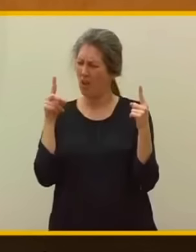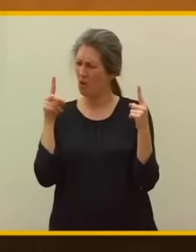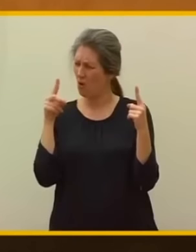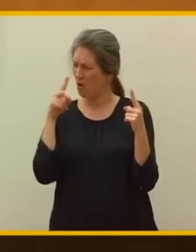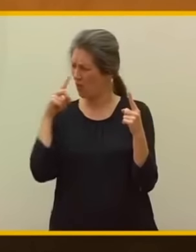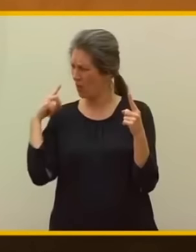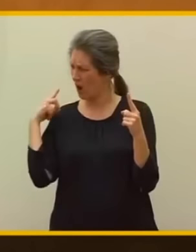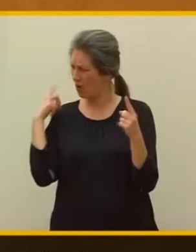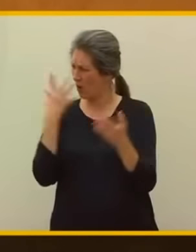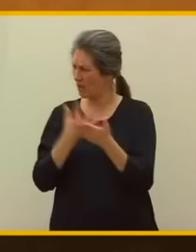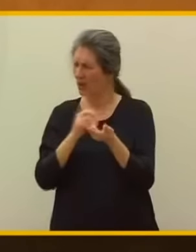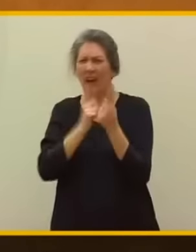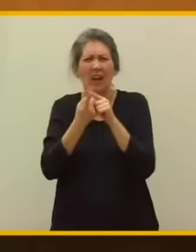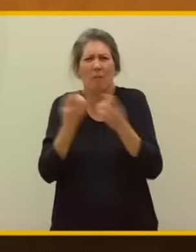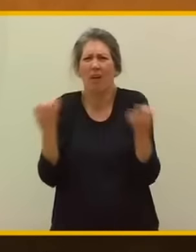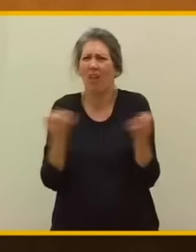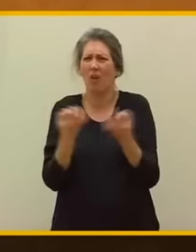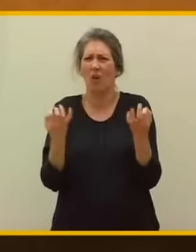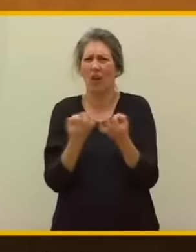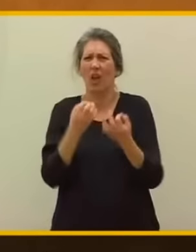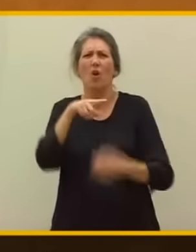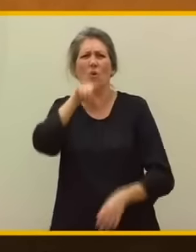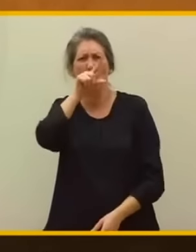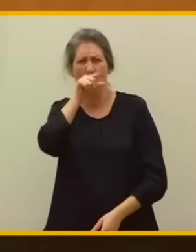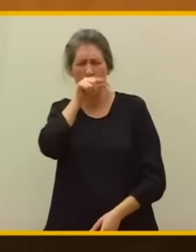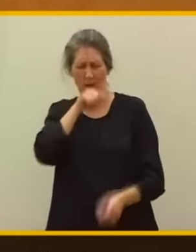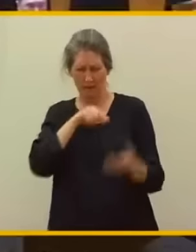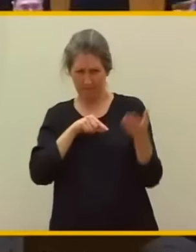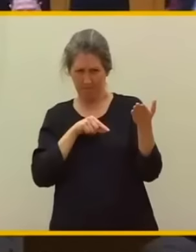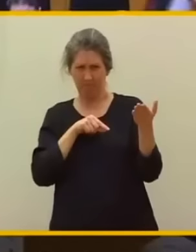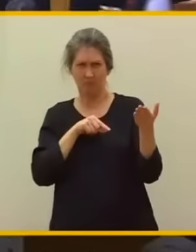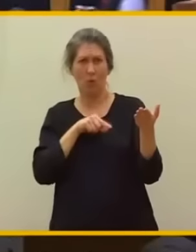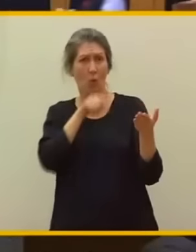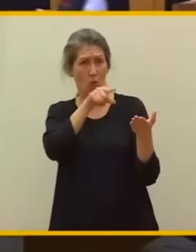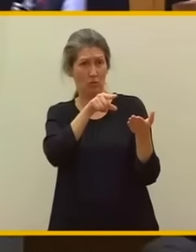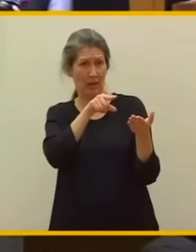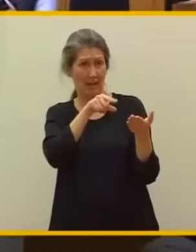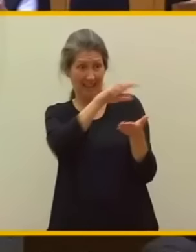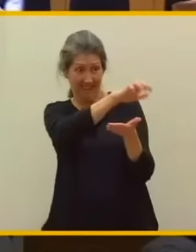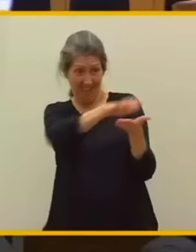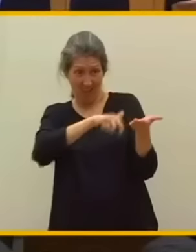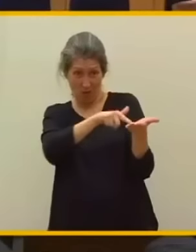Señora Gamarra, porque usted ha defendido esta maravilla,